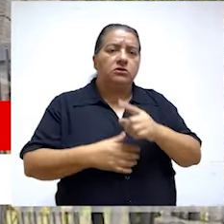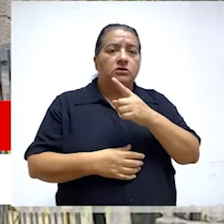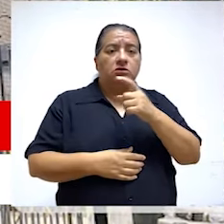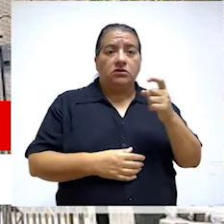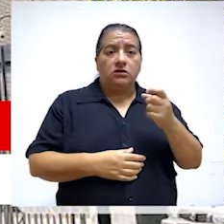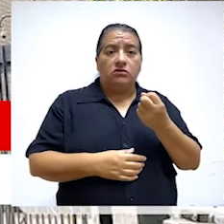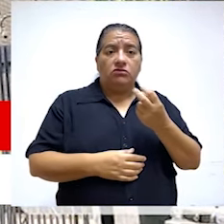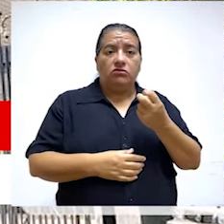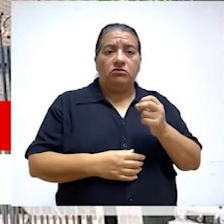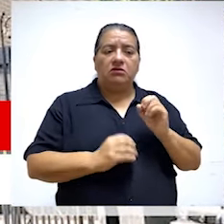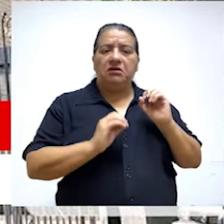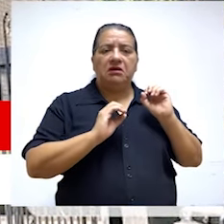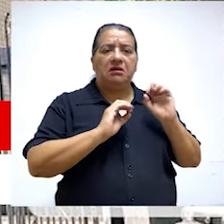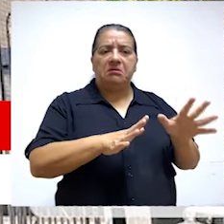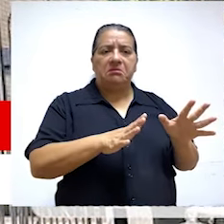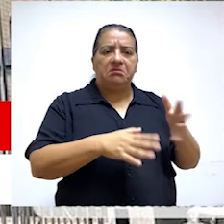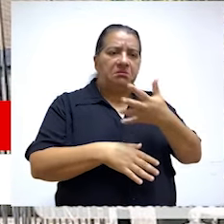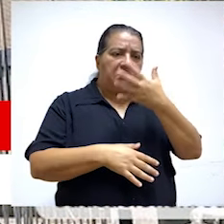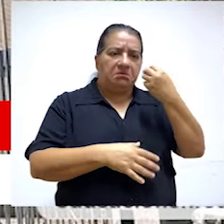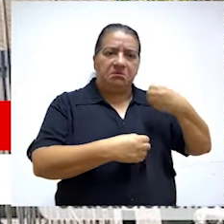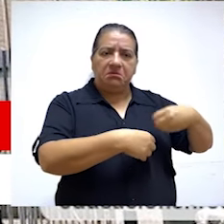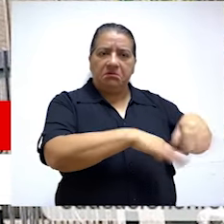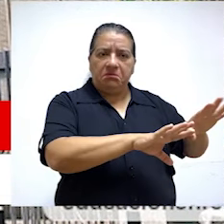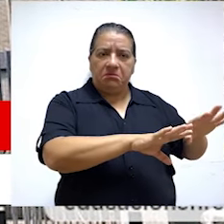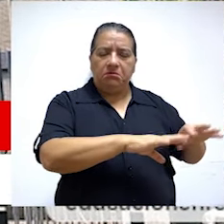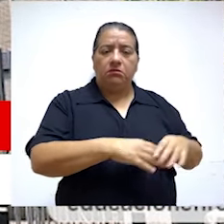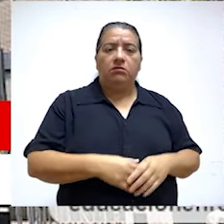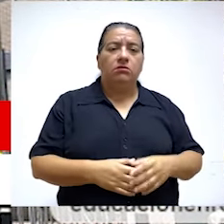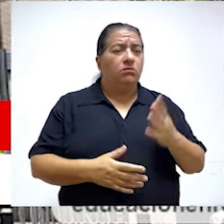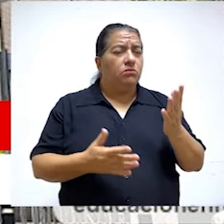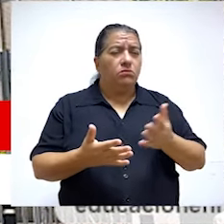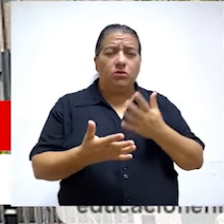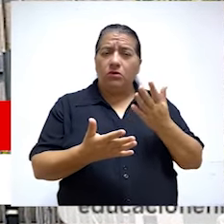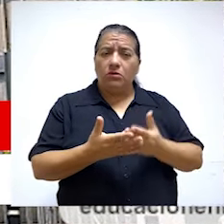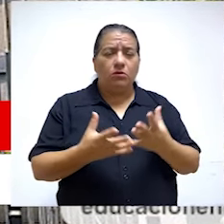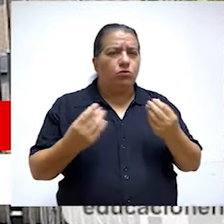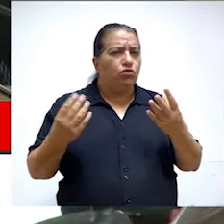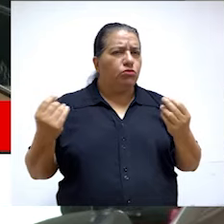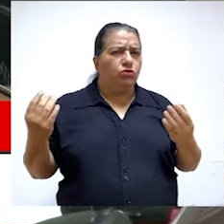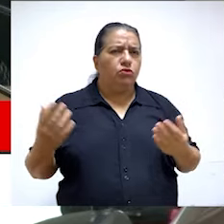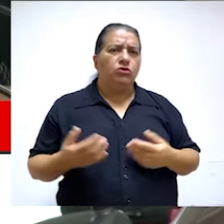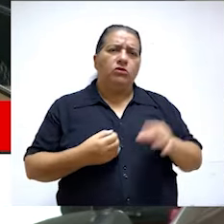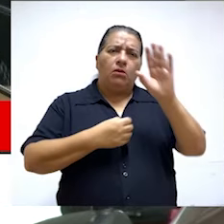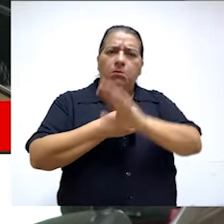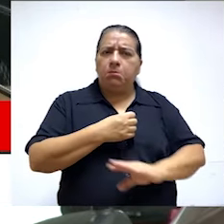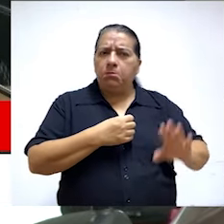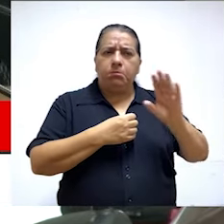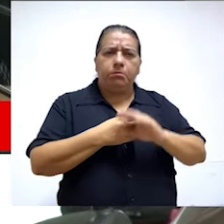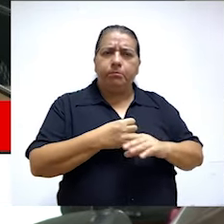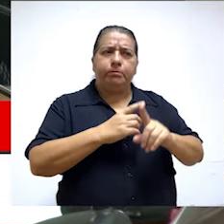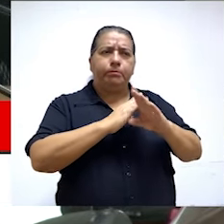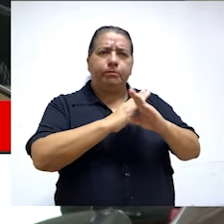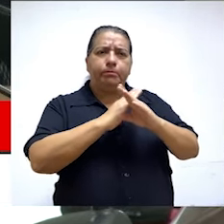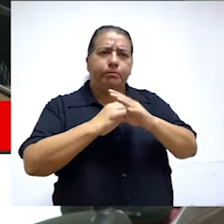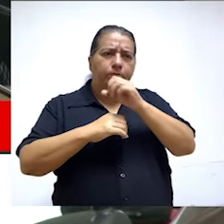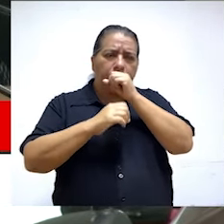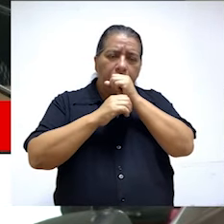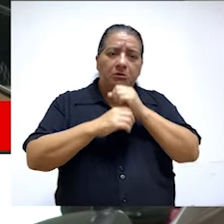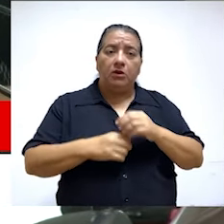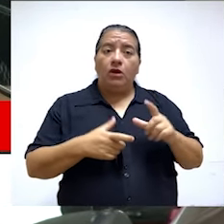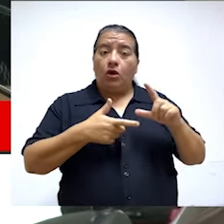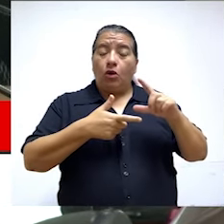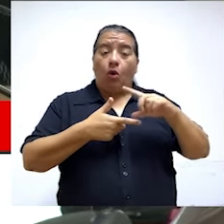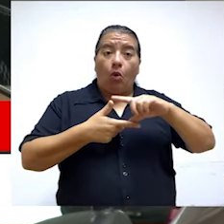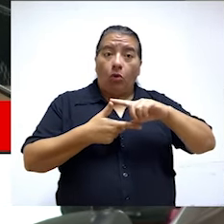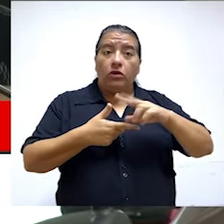que 333 se encuentran en proceso y 112 prescribieron. El problema es que hay mucha impunidad.